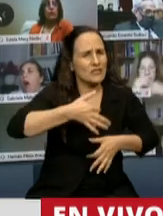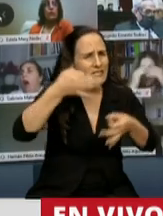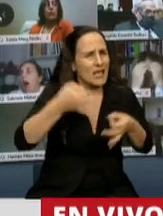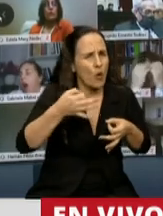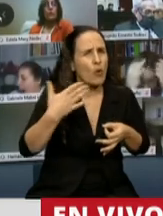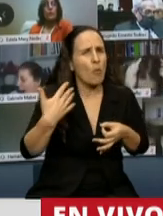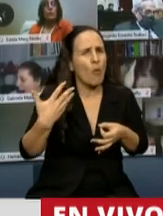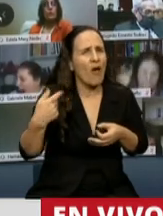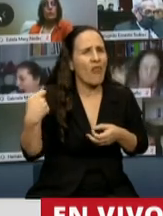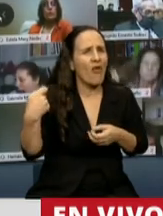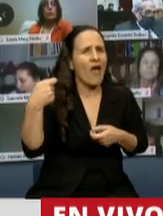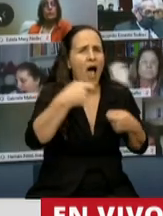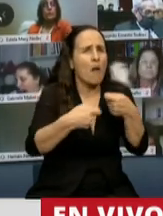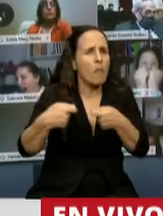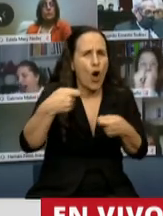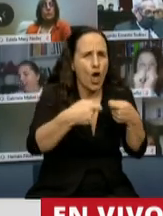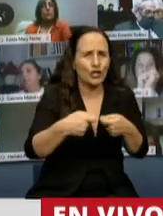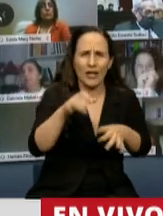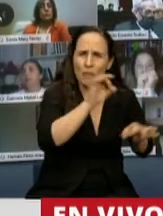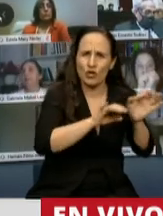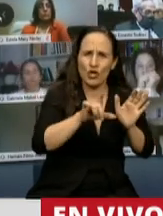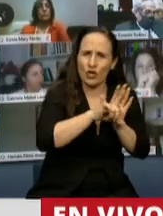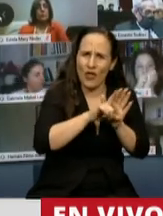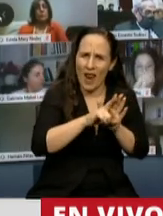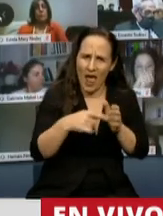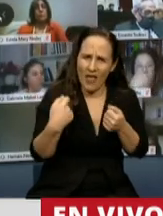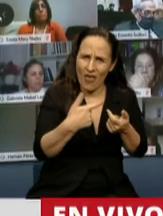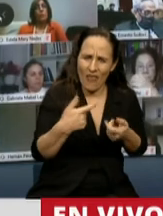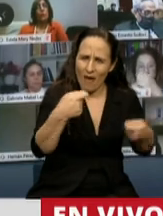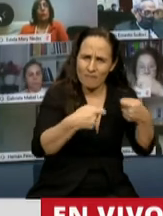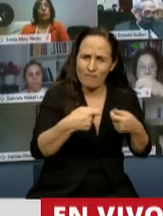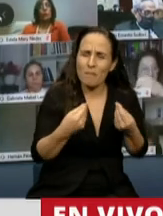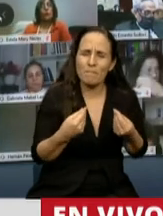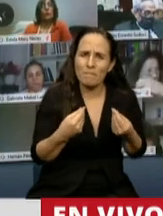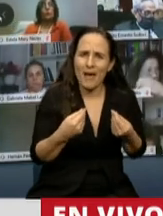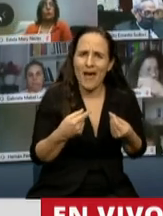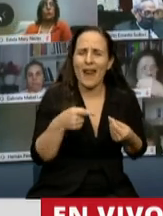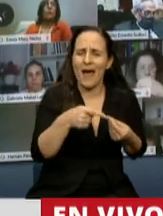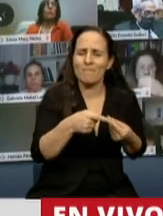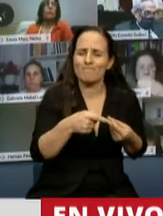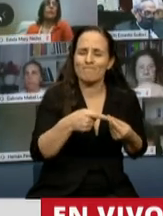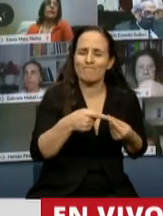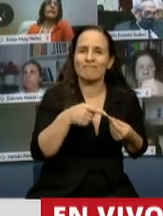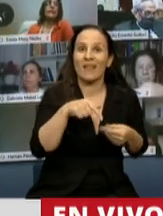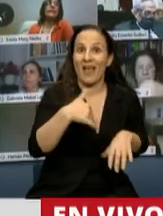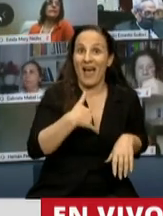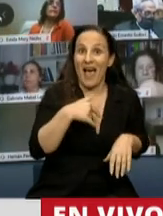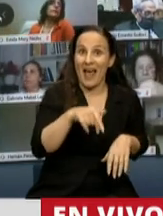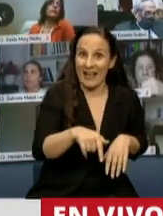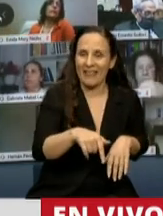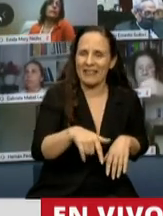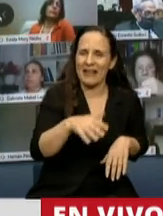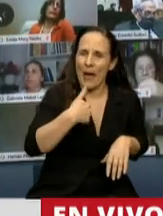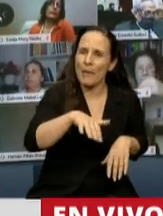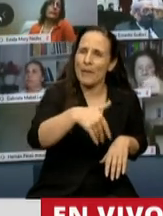pueden ayudarnos a aportar, a enriquecer este proyecto para definitivamente poder decir que en la Argentina vamos a